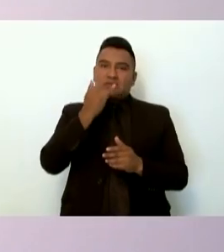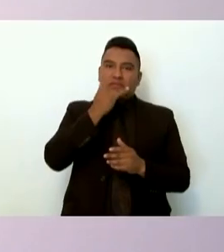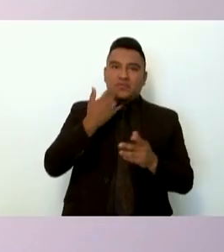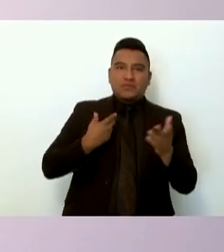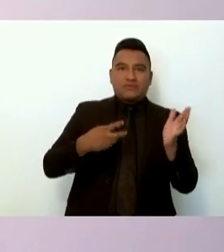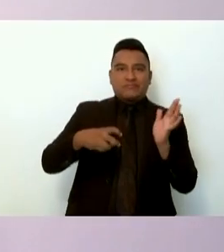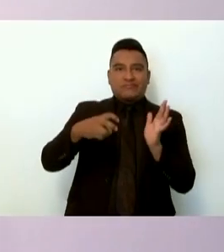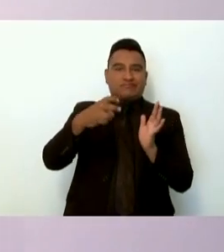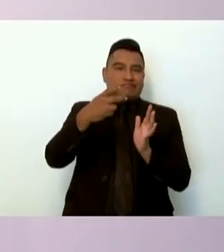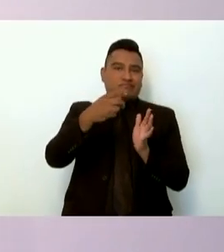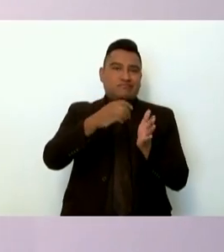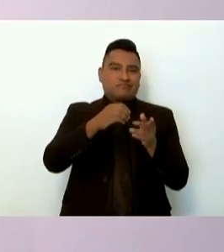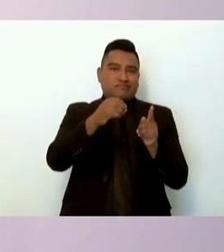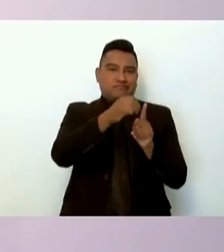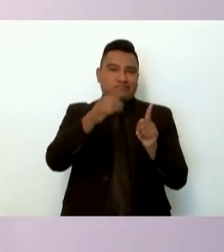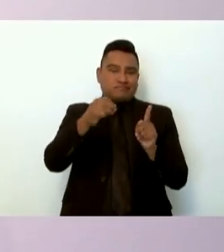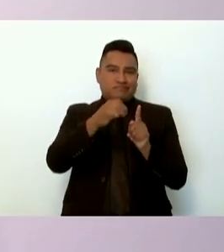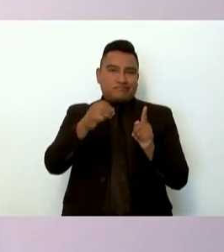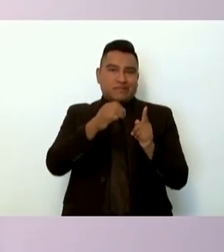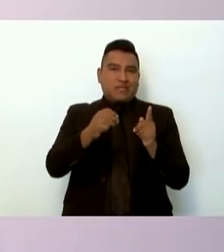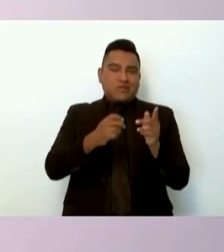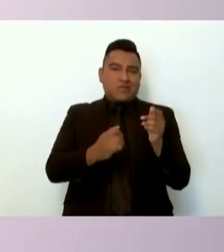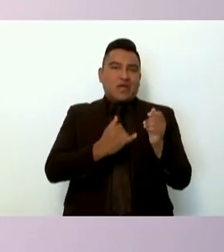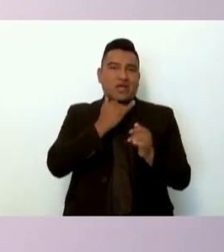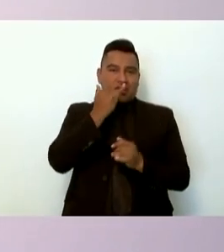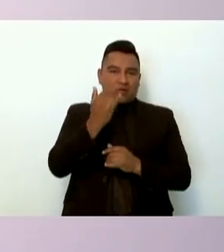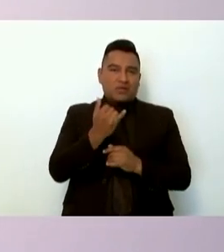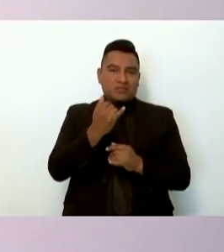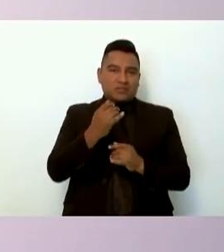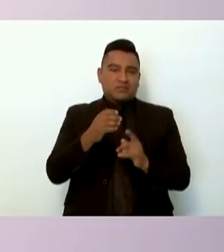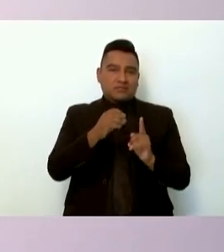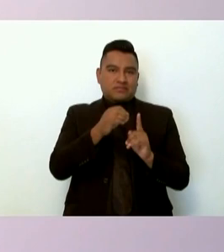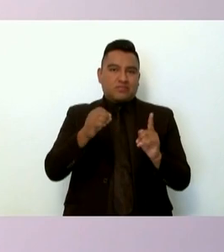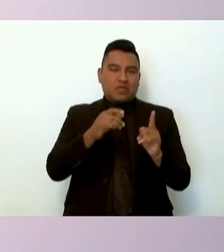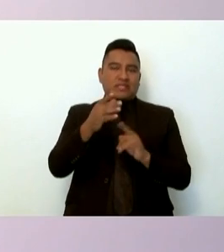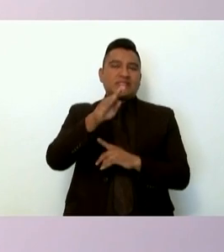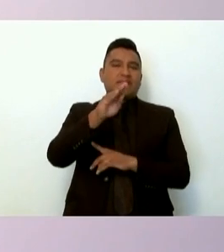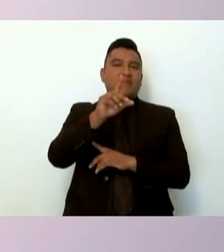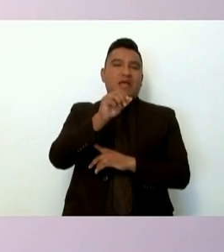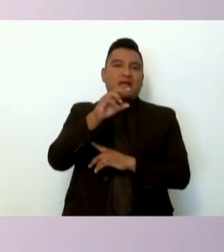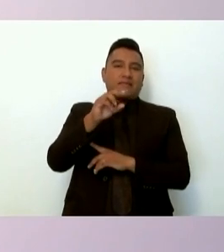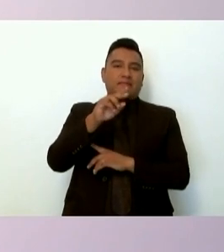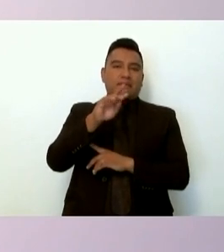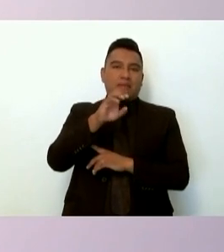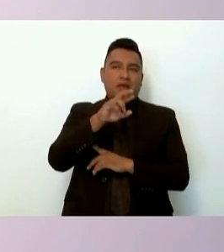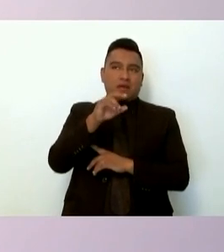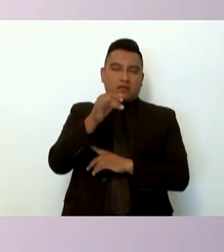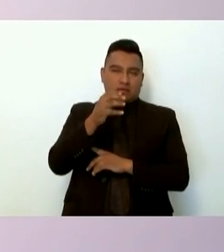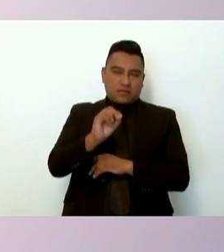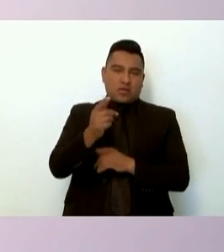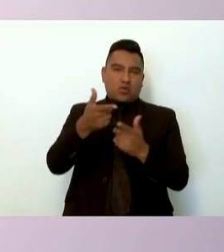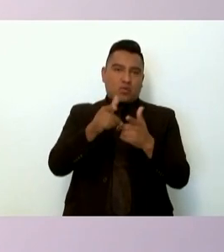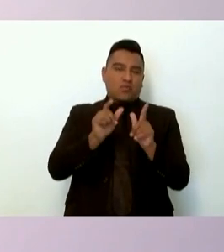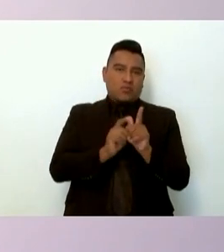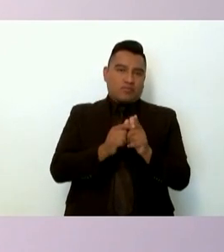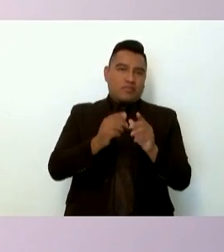son capturas de los mensajes de Blackberry que realizaron el grupo delictivo